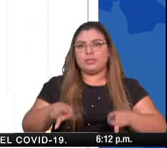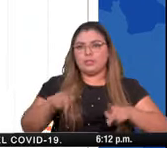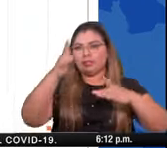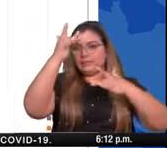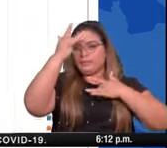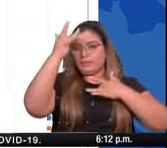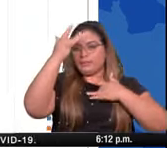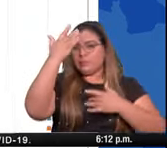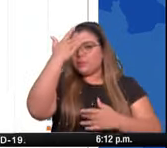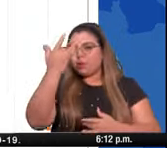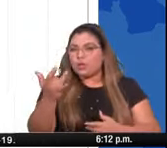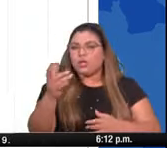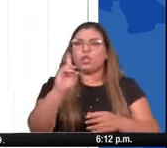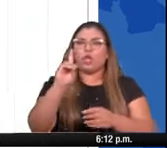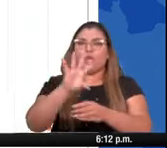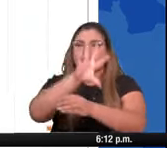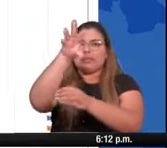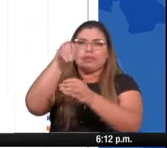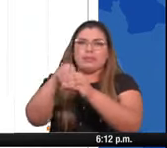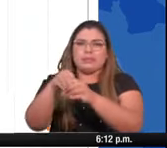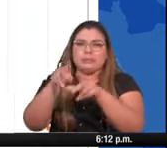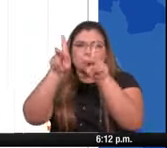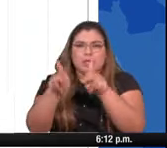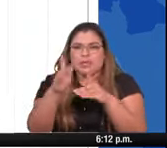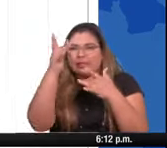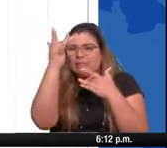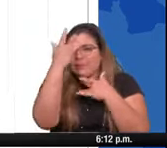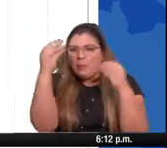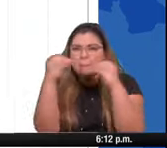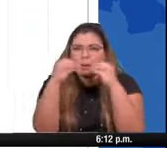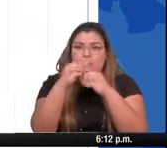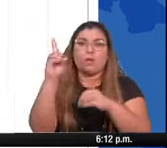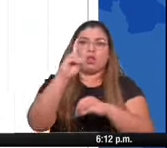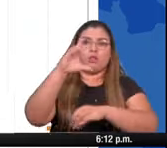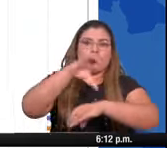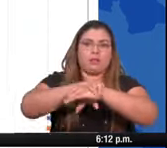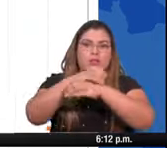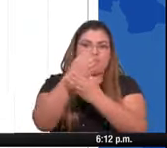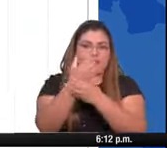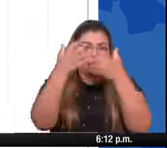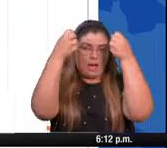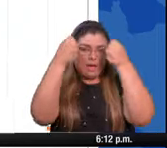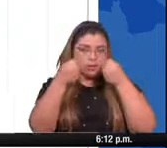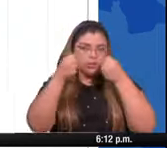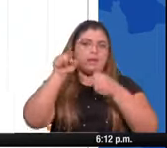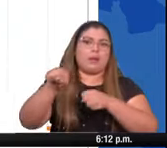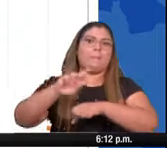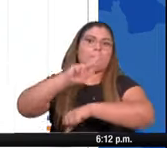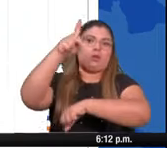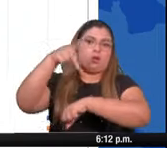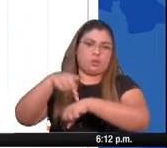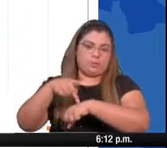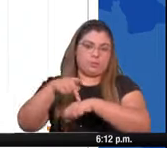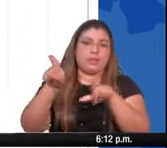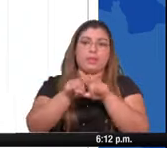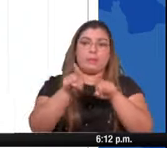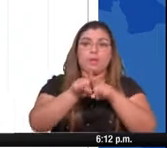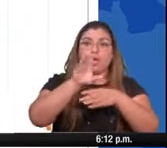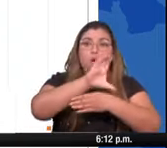por un clúster en el centro penitenciario, también en Cocle del Norte,